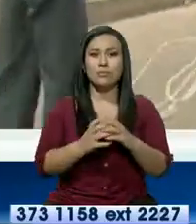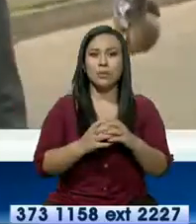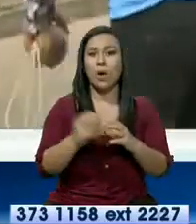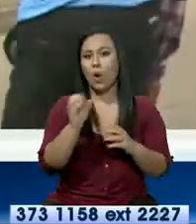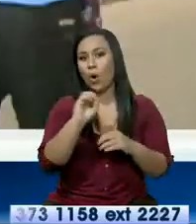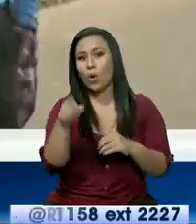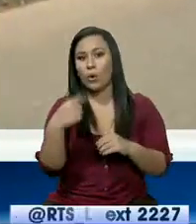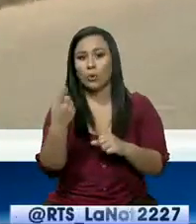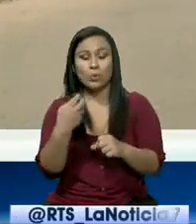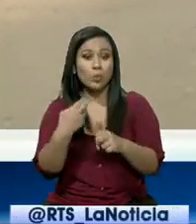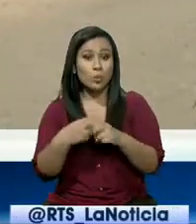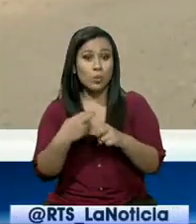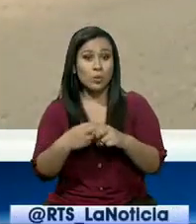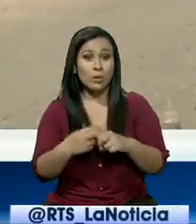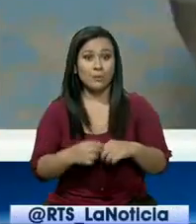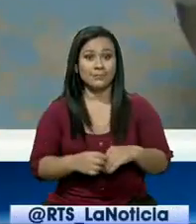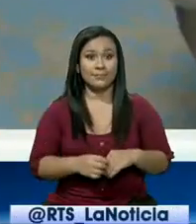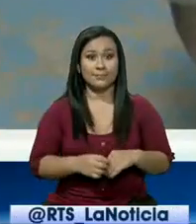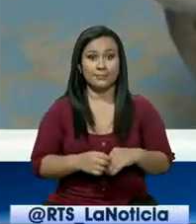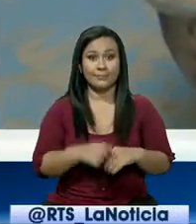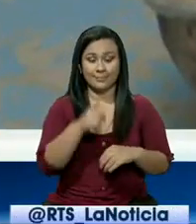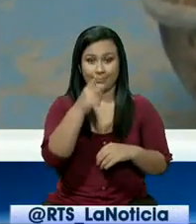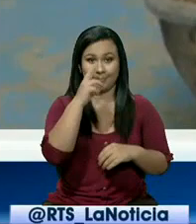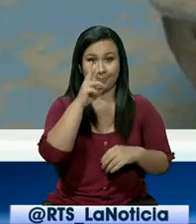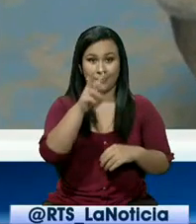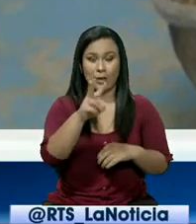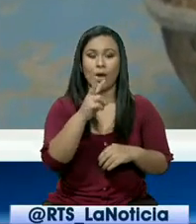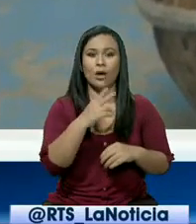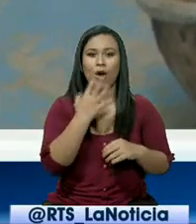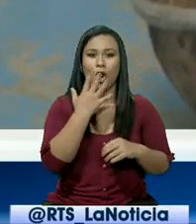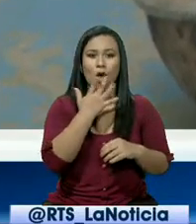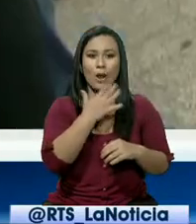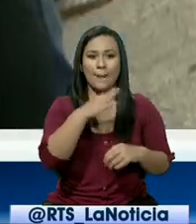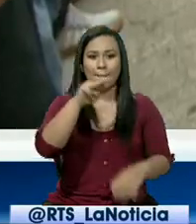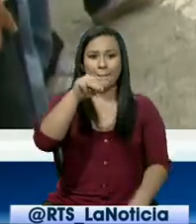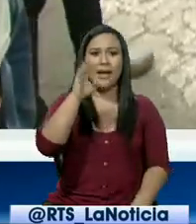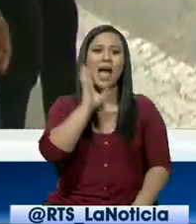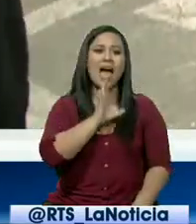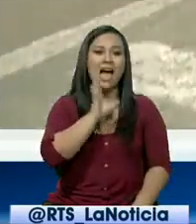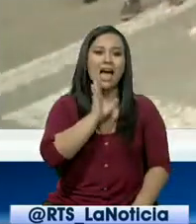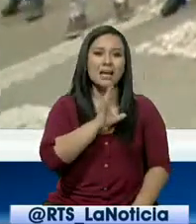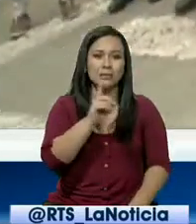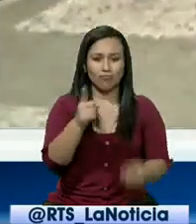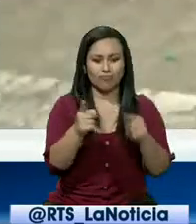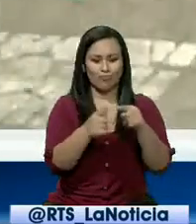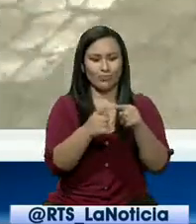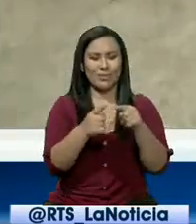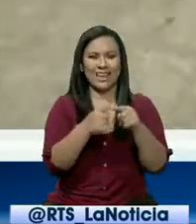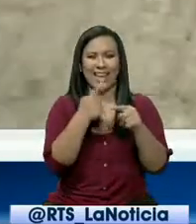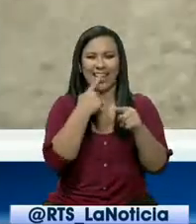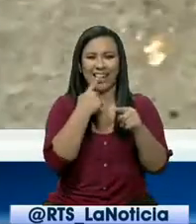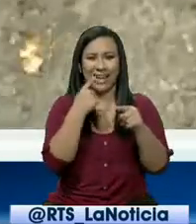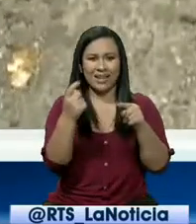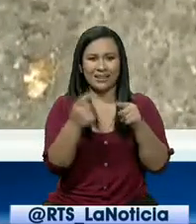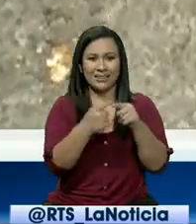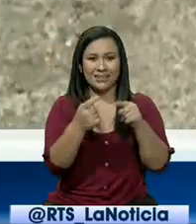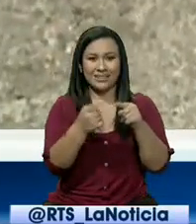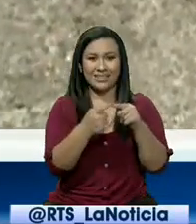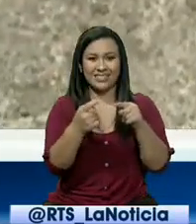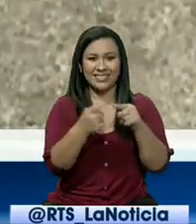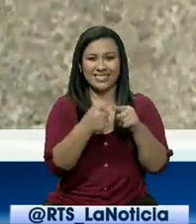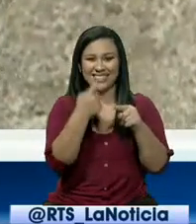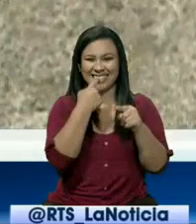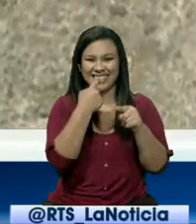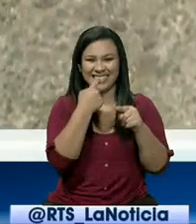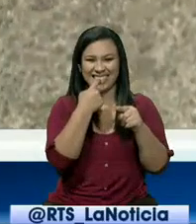madera dura e irrompible. Está hecho en torno de madera. La punta es de metal y puede tener una lata cubriendo la